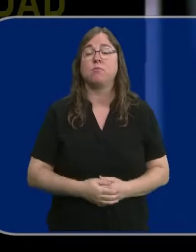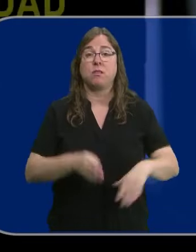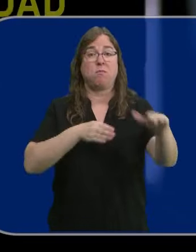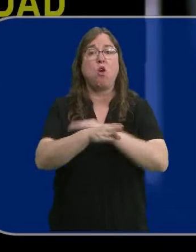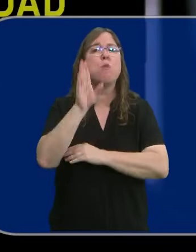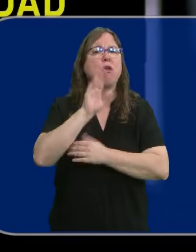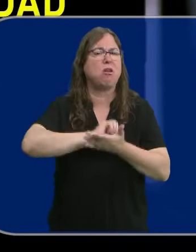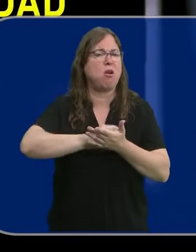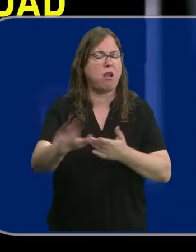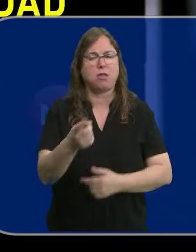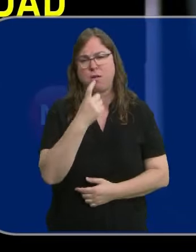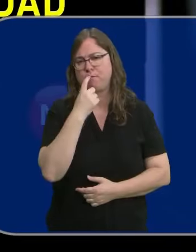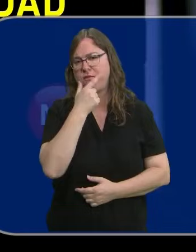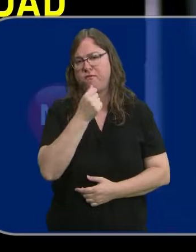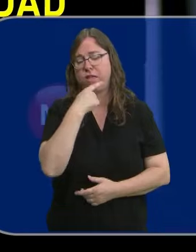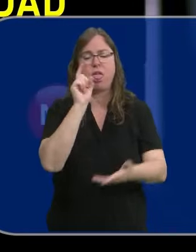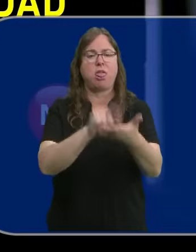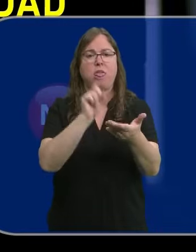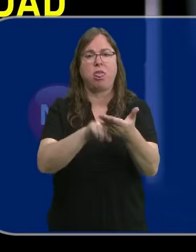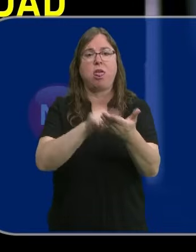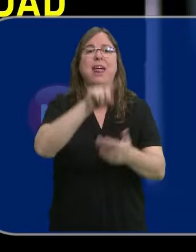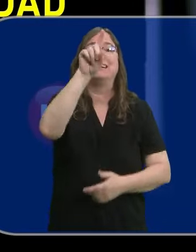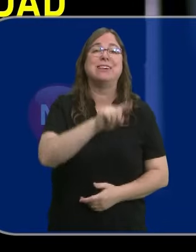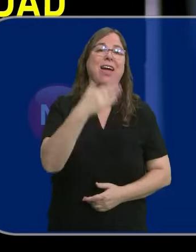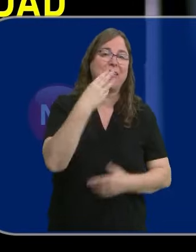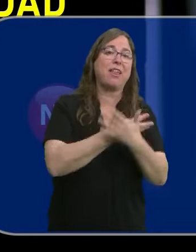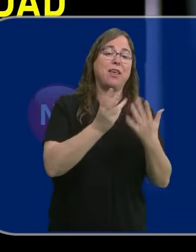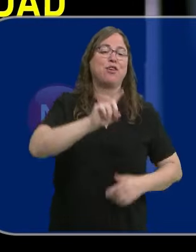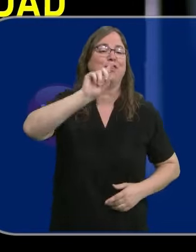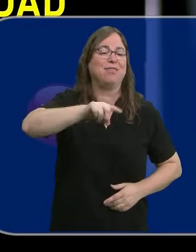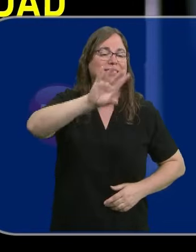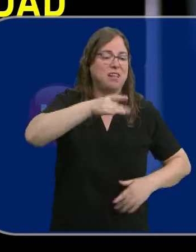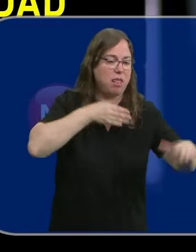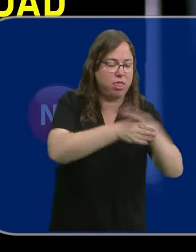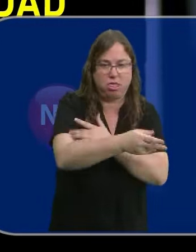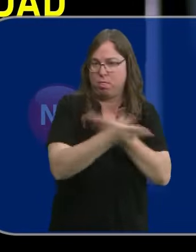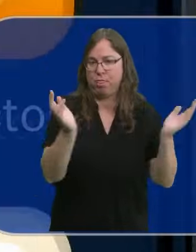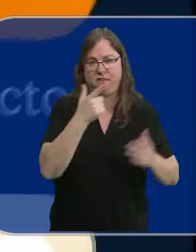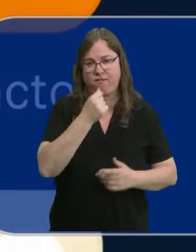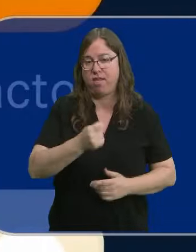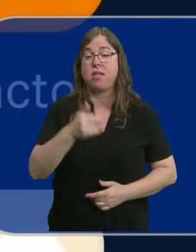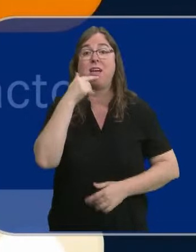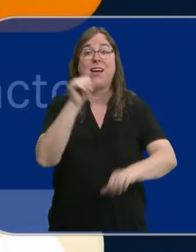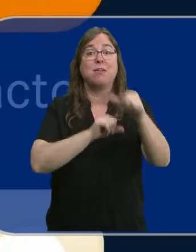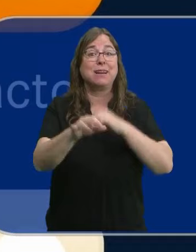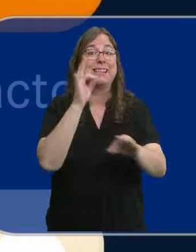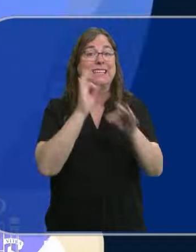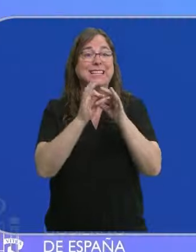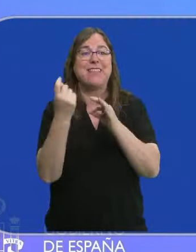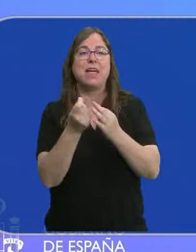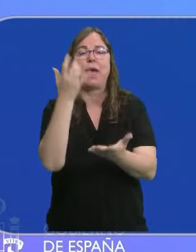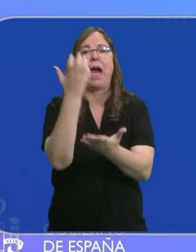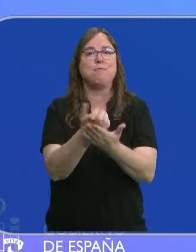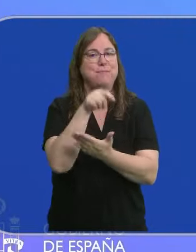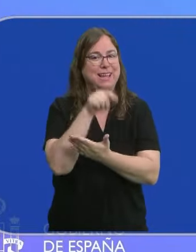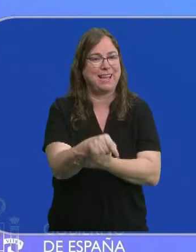Acceder a porno gratis es tan simple como clicar sí o no a si eres mayor de edad en cualquier página web. A partir de septiembre se necesitará